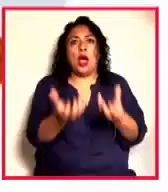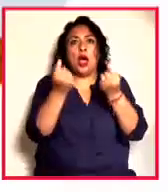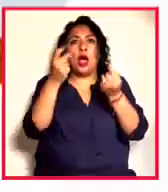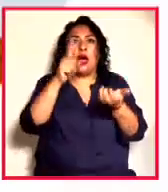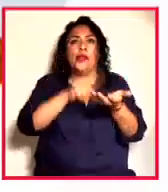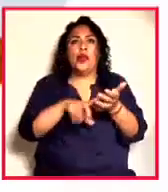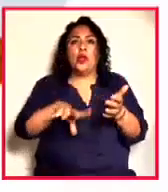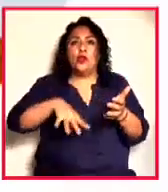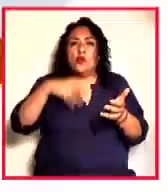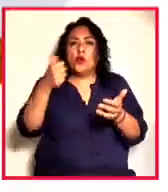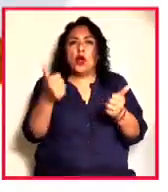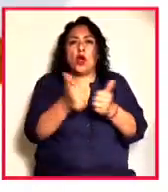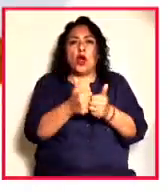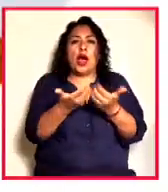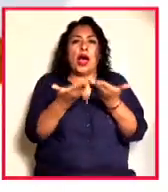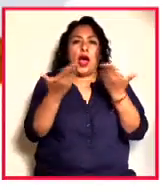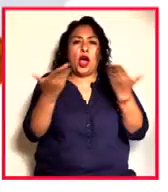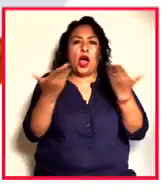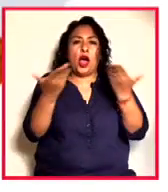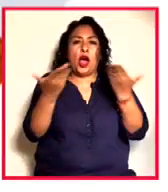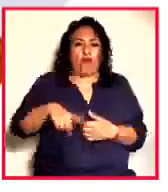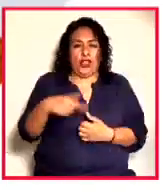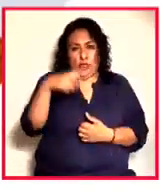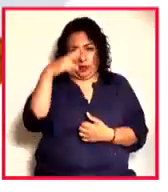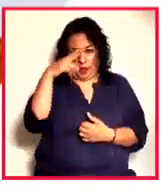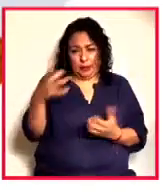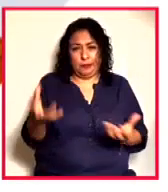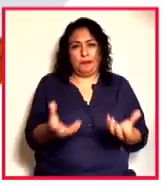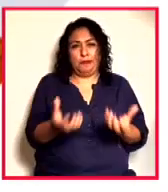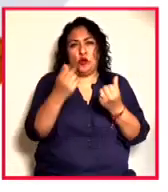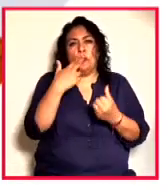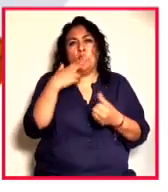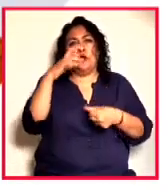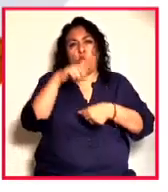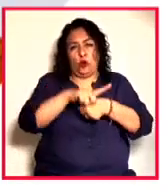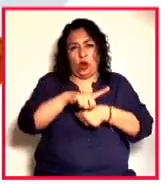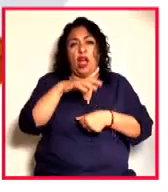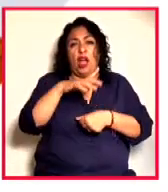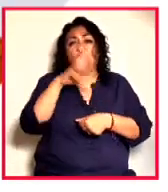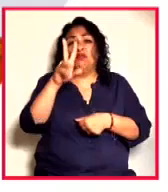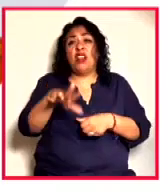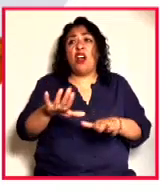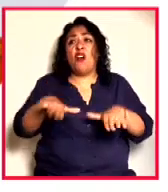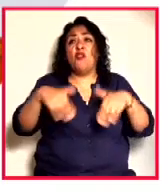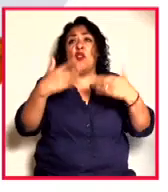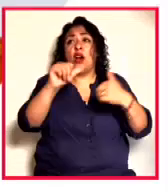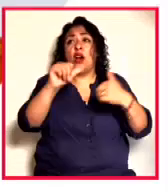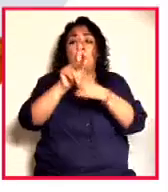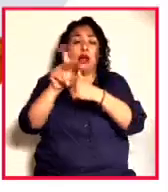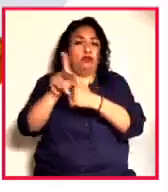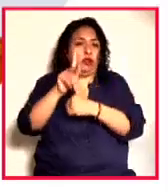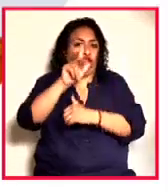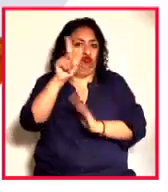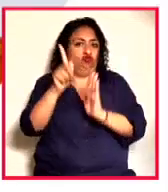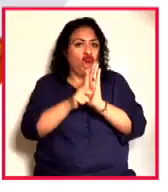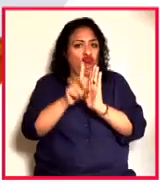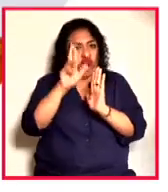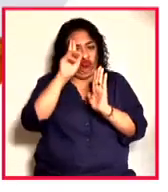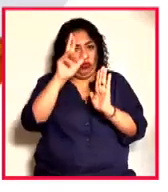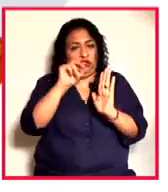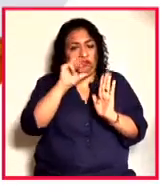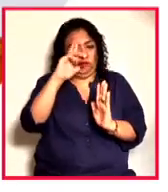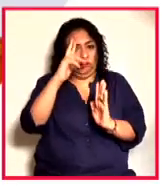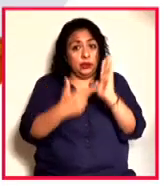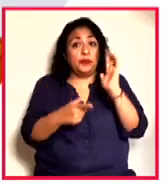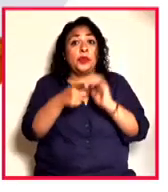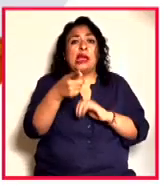esfuerzo por el actual gobierno de México por rescatar el patrimonio cultural que se encuentra ilegalmente fuera del país. Se ha convertido